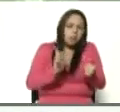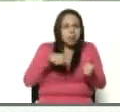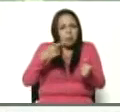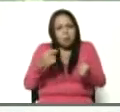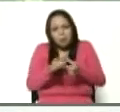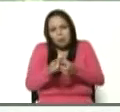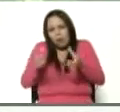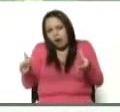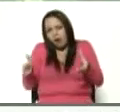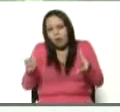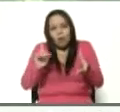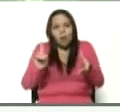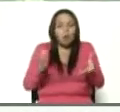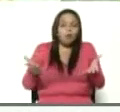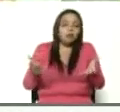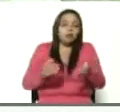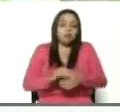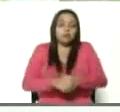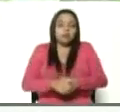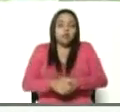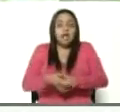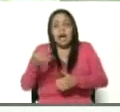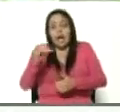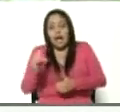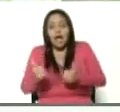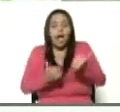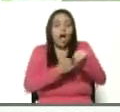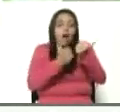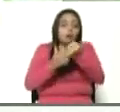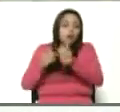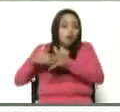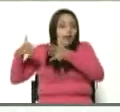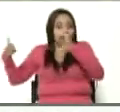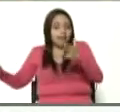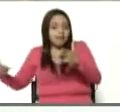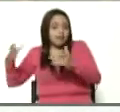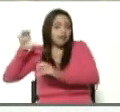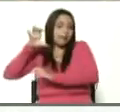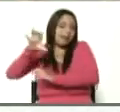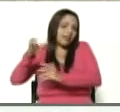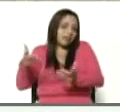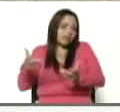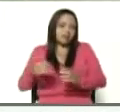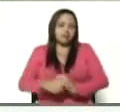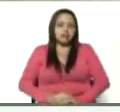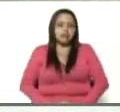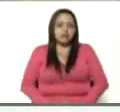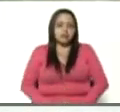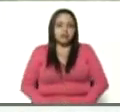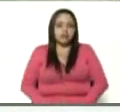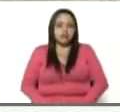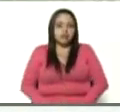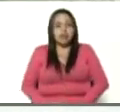y que es complementario a la producción de gran escala del país? A la producción de gran